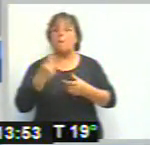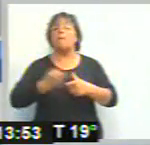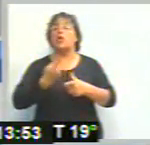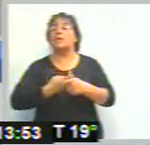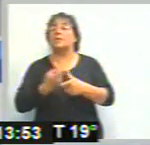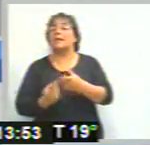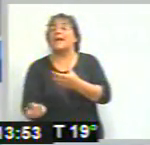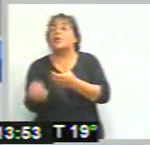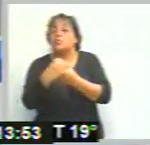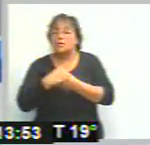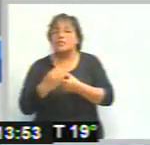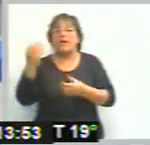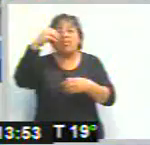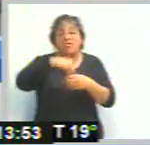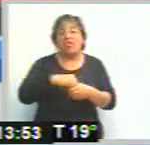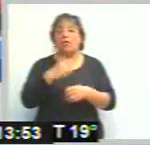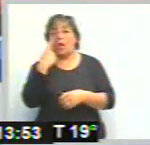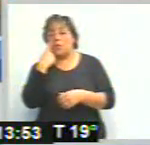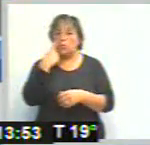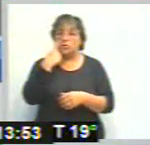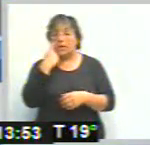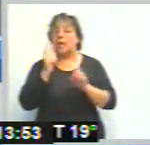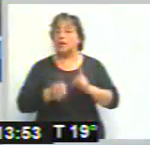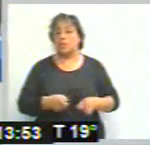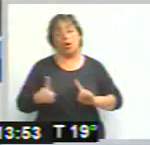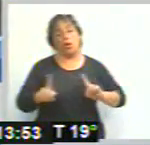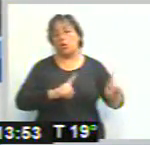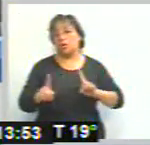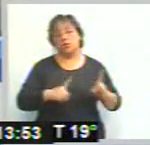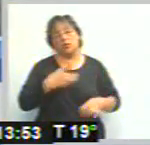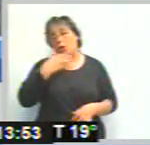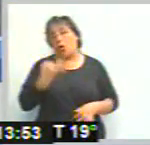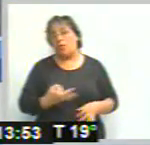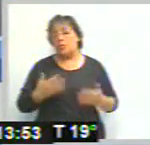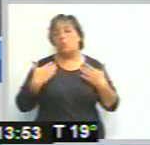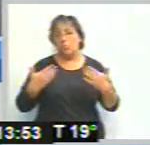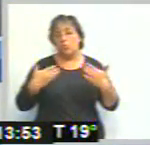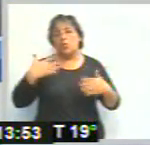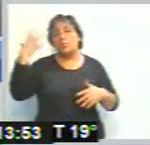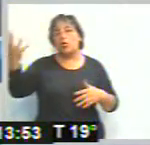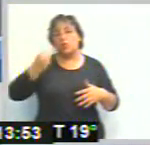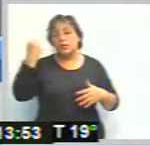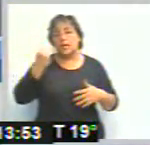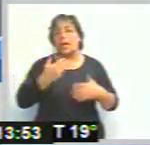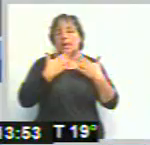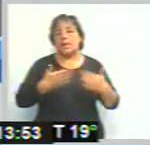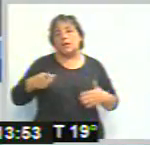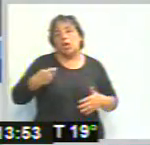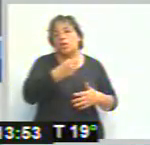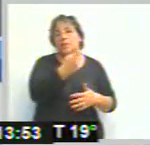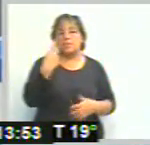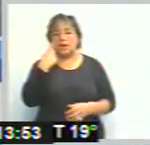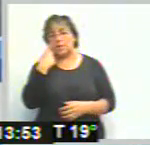dentro del municipio, hemos logrado, y de coordinación por supuesto también, hemos logrado, a través de la gestión del Intendente Miguel Ángeliza,